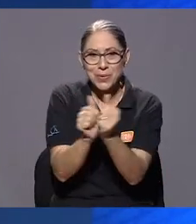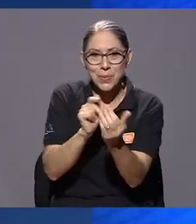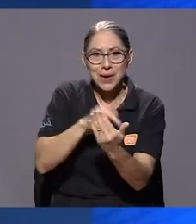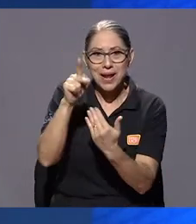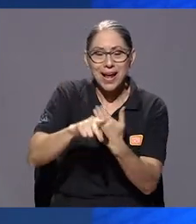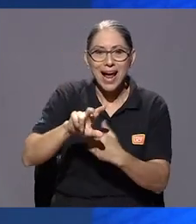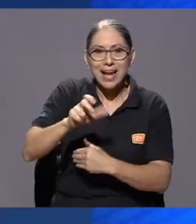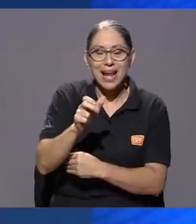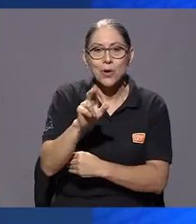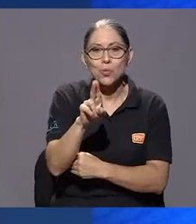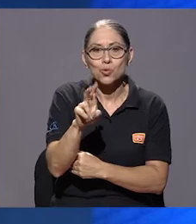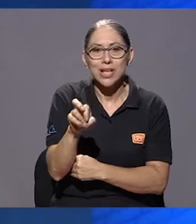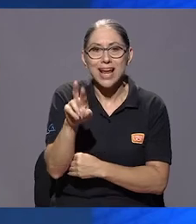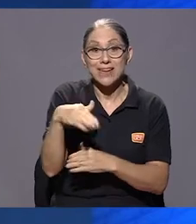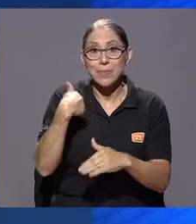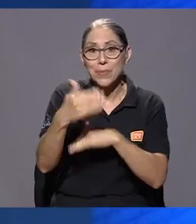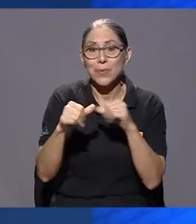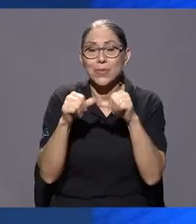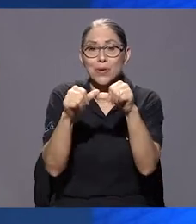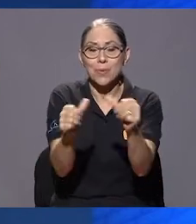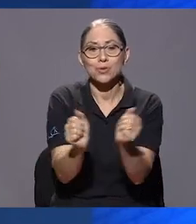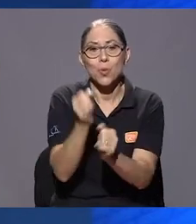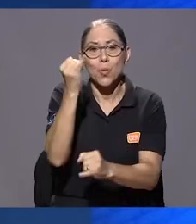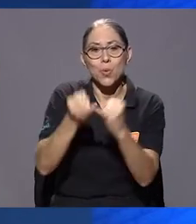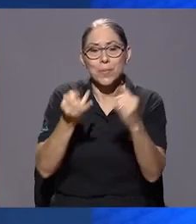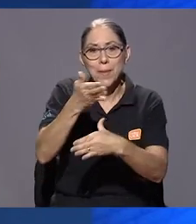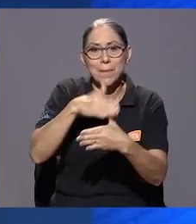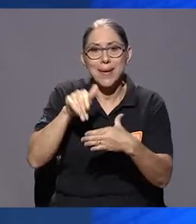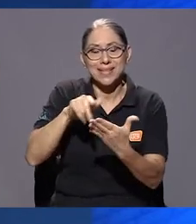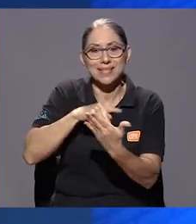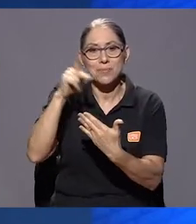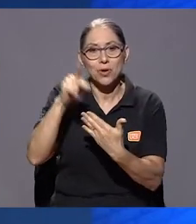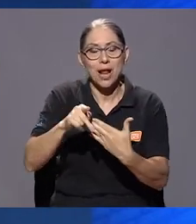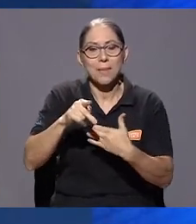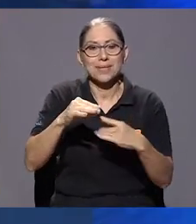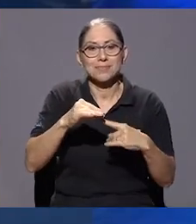UCR, porque ya volvemos en la última parte de este programa especial.